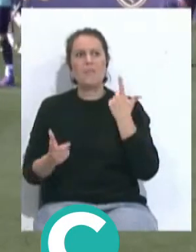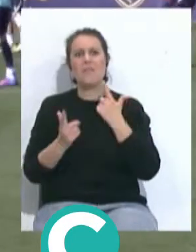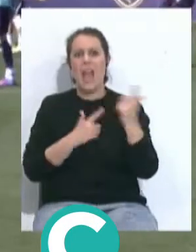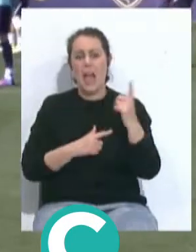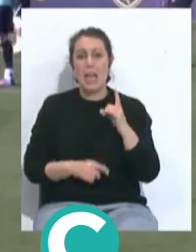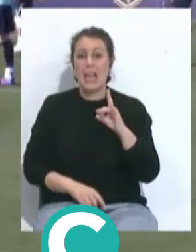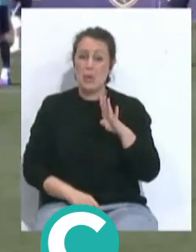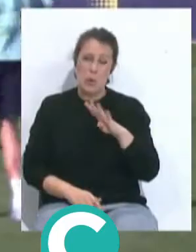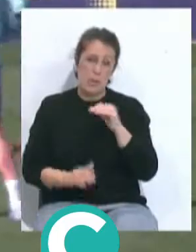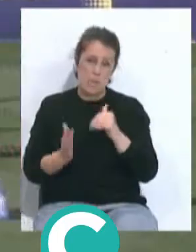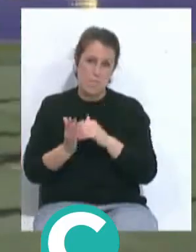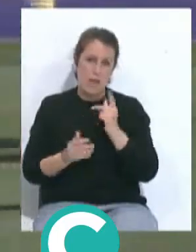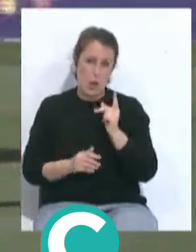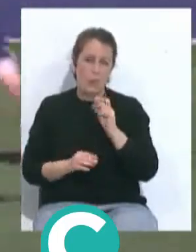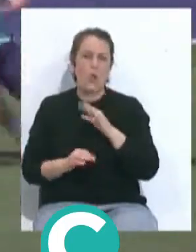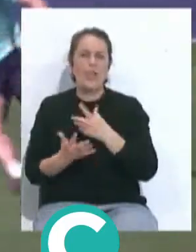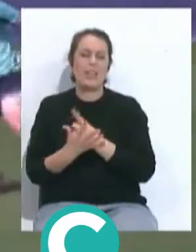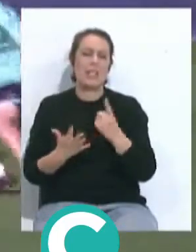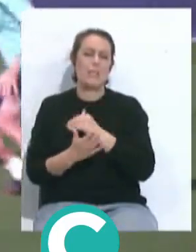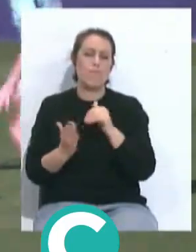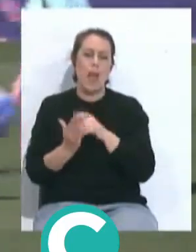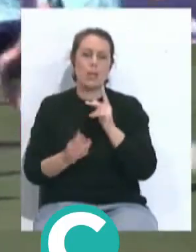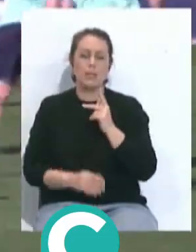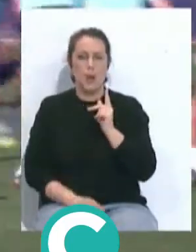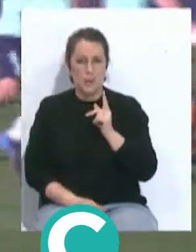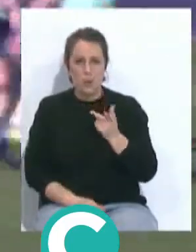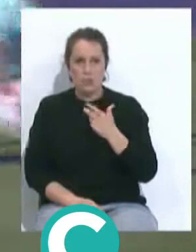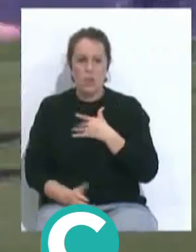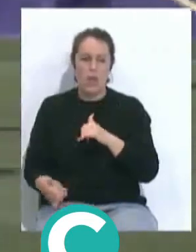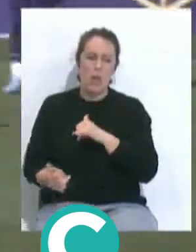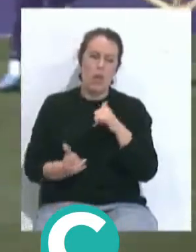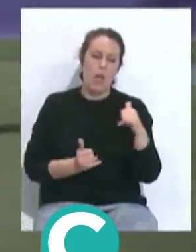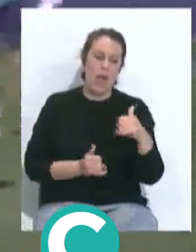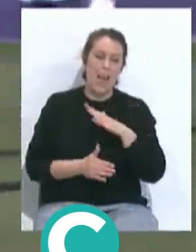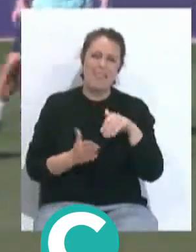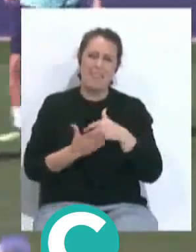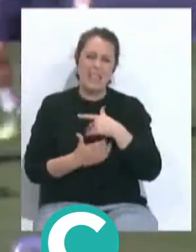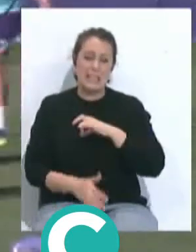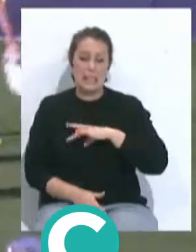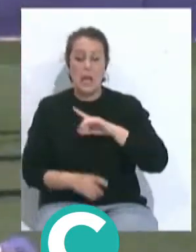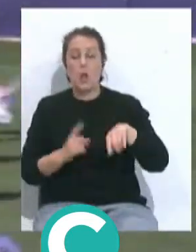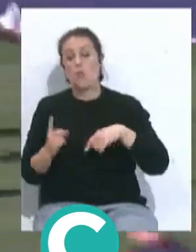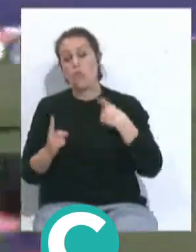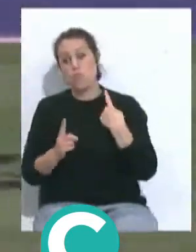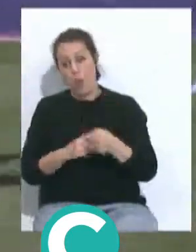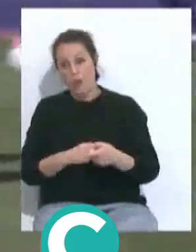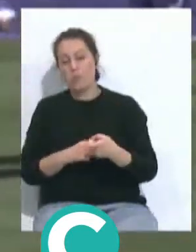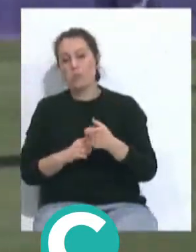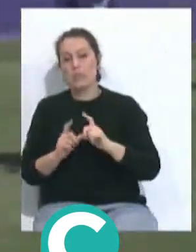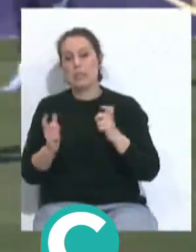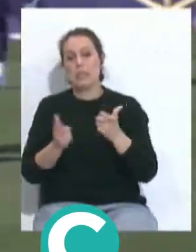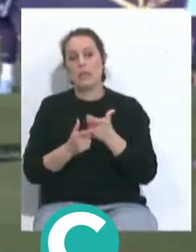viaje de 14.000 kilómetros o 16.000 kilómetros que tiene que llegar hasta Santiago de Chile, de ahí viajar al equipo,